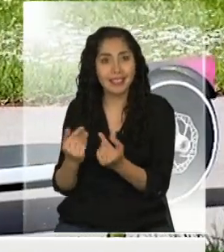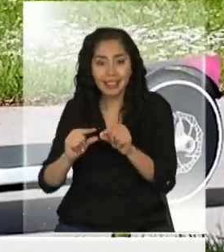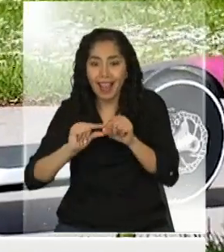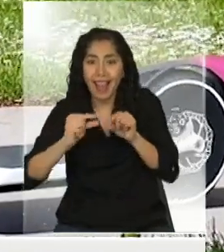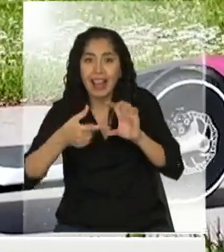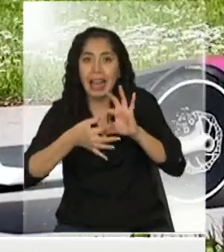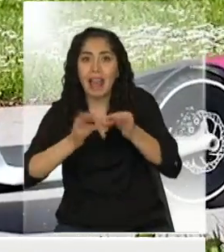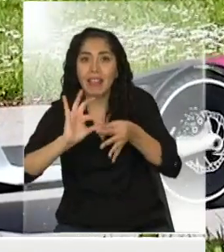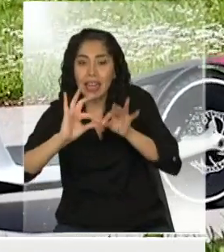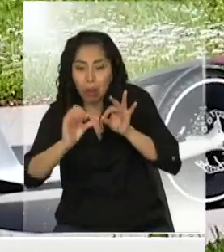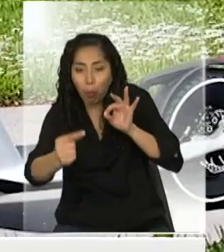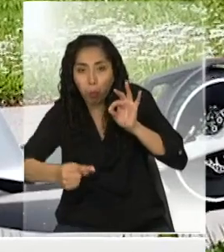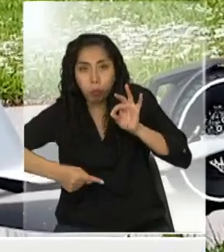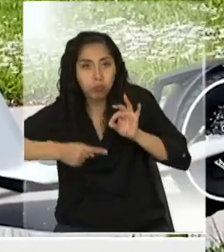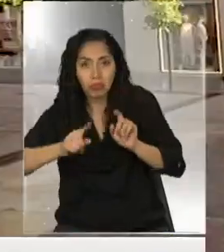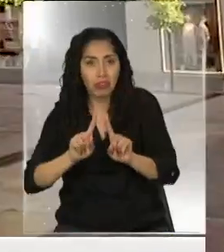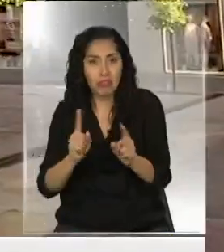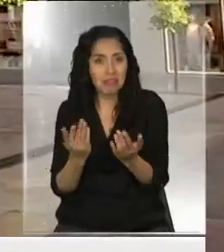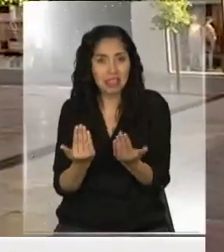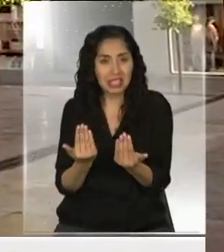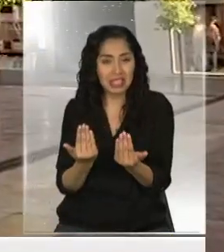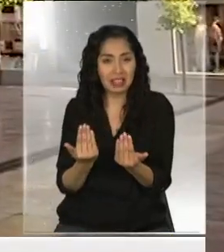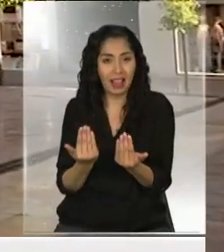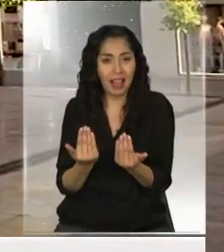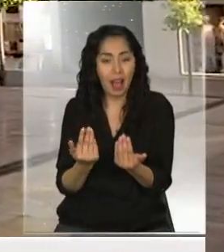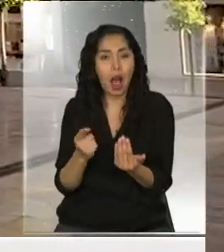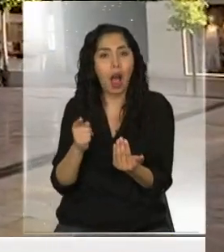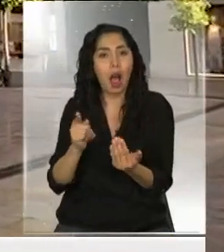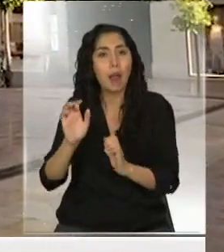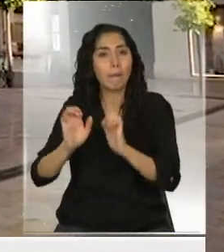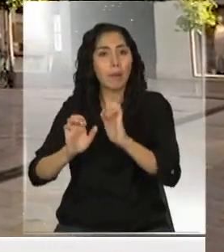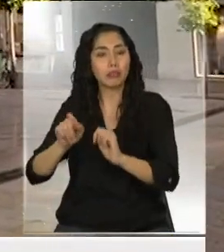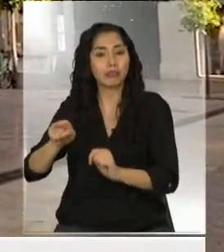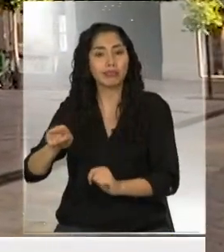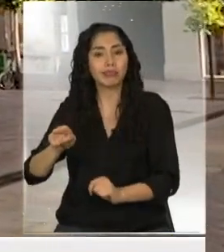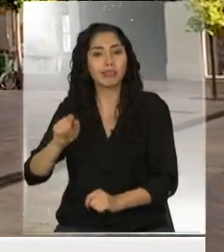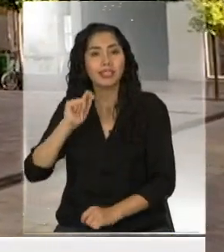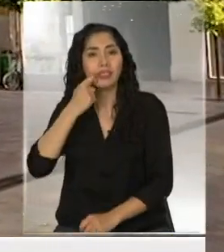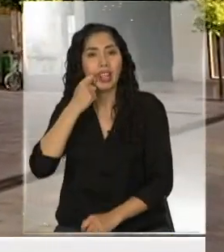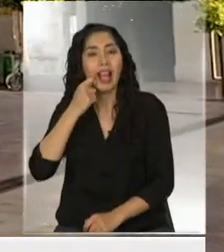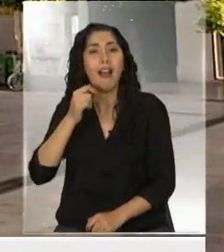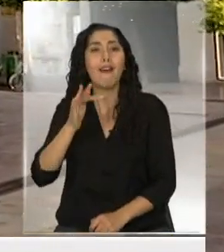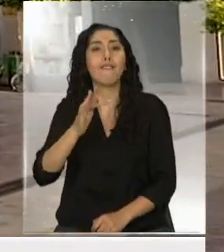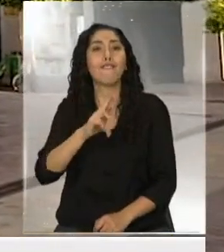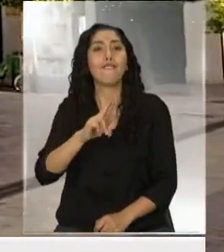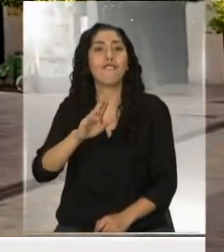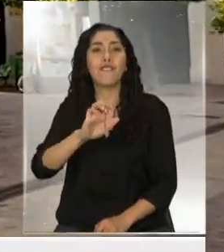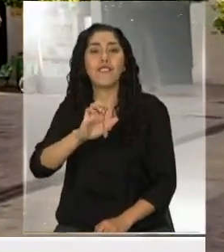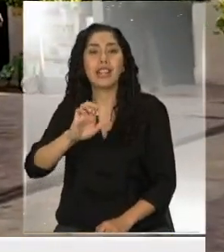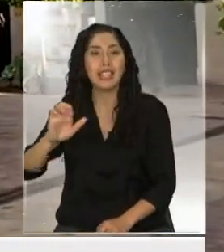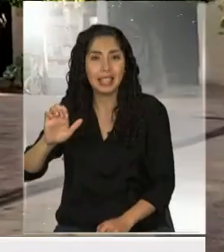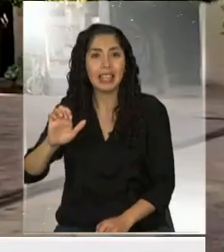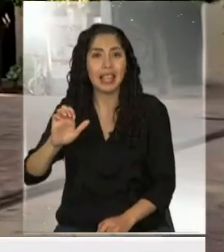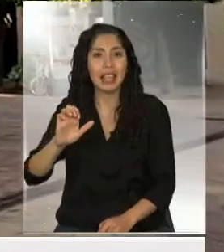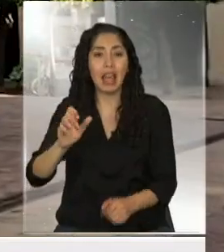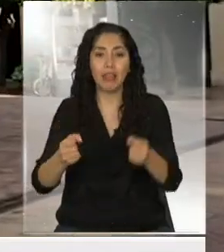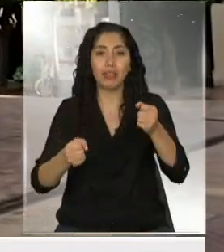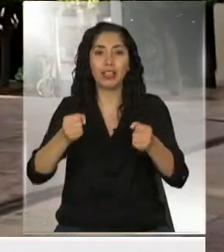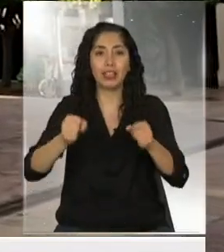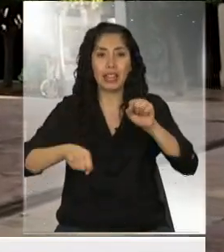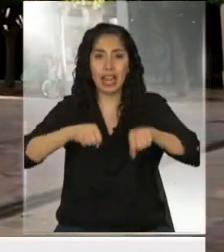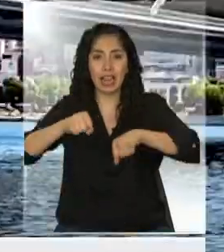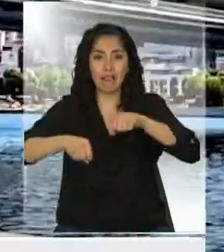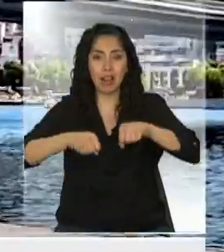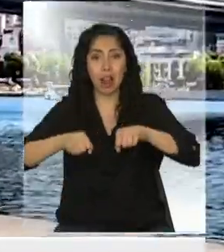Esto es una bicicleta eléctrica. Desde la compañía, denominaron este sistema como Free Drive, el cual funciona con cables internos que